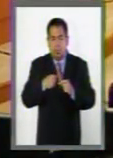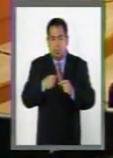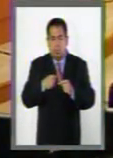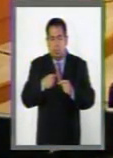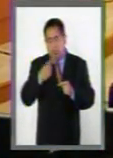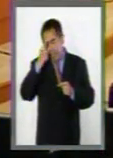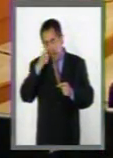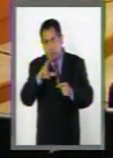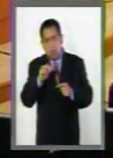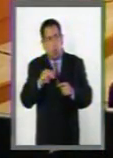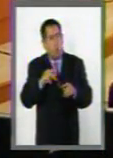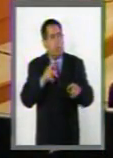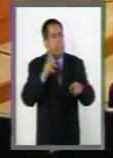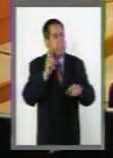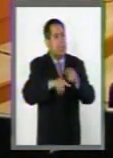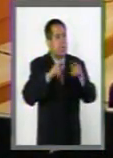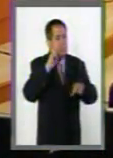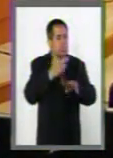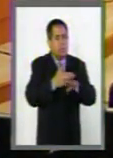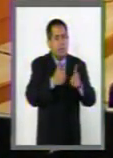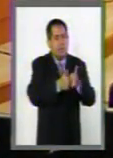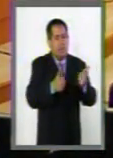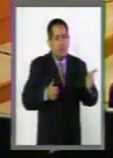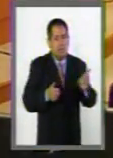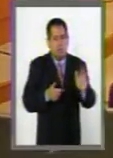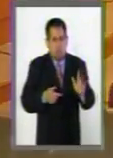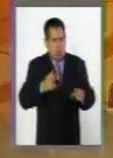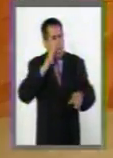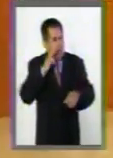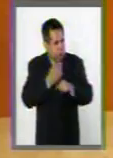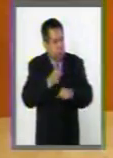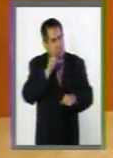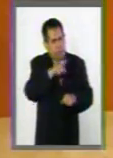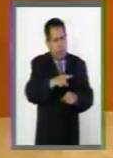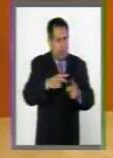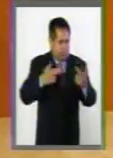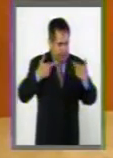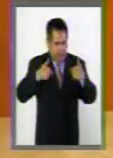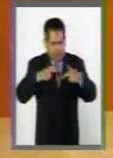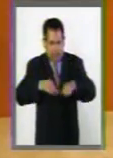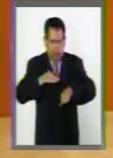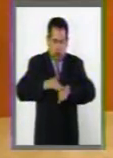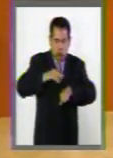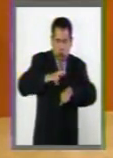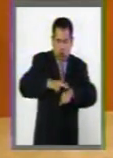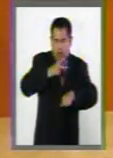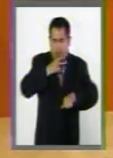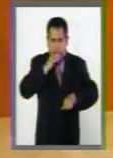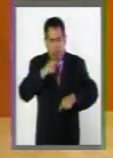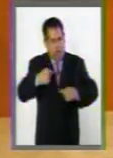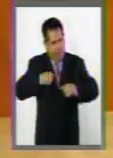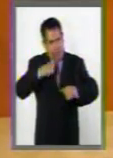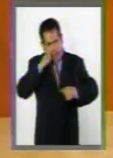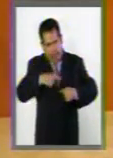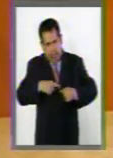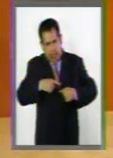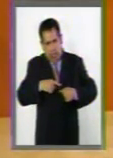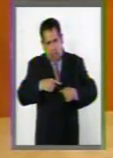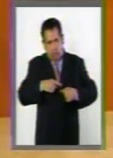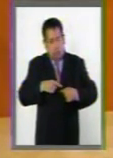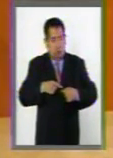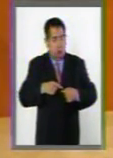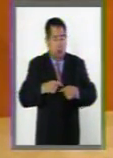eximir a quienes tienen la representación legal de los menores y abonar a la